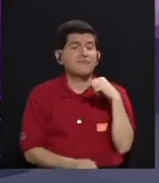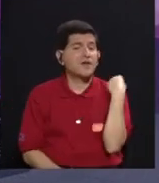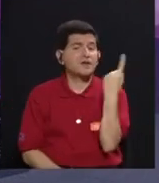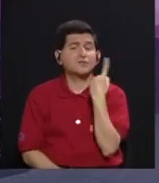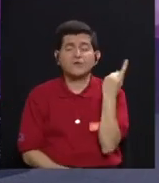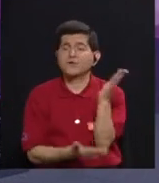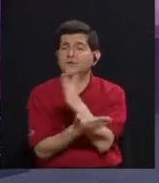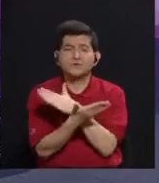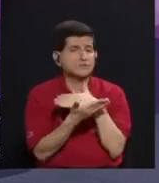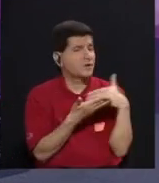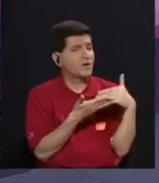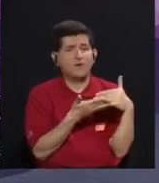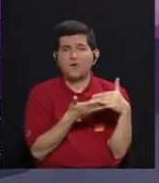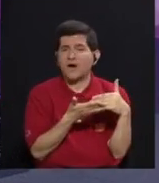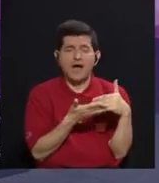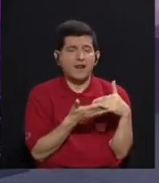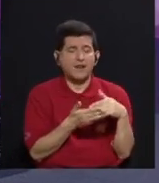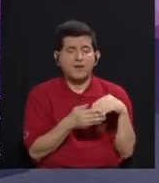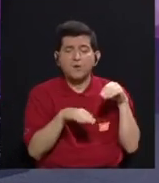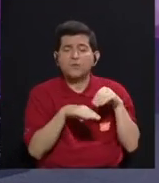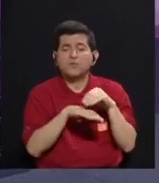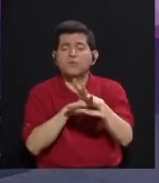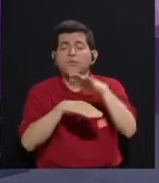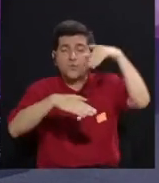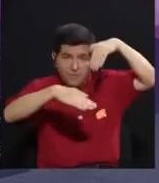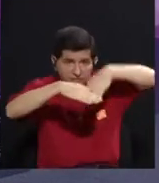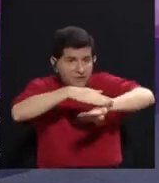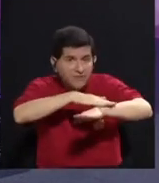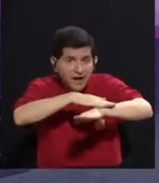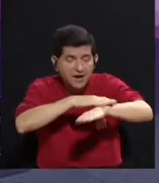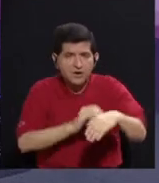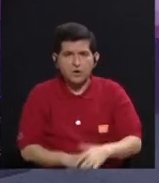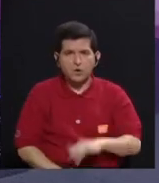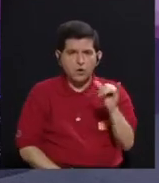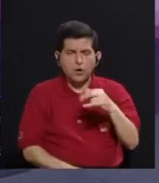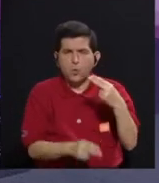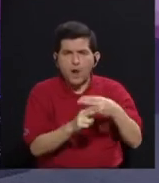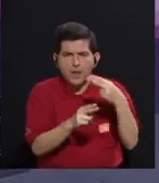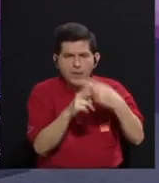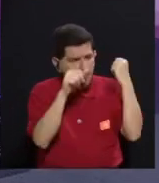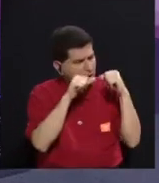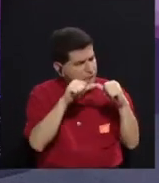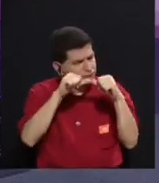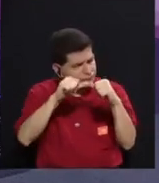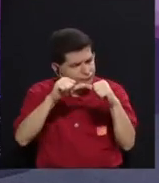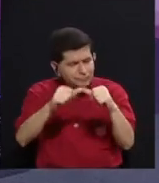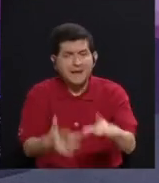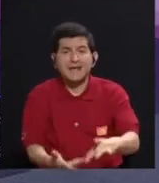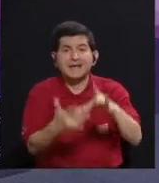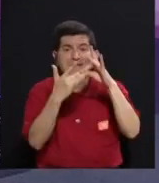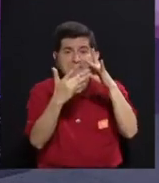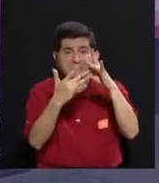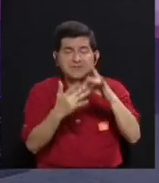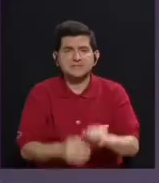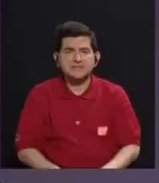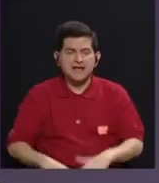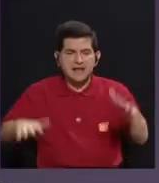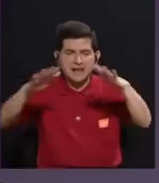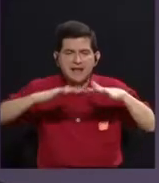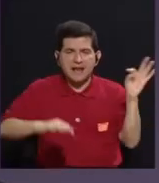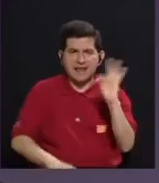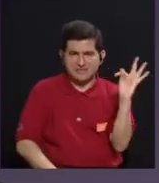algo que está permeando por debajo, sino es algo que lo está nombrando constantemente, sobre todo en la escena trans,